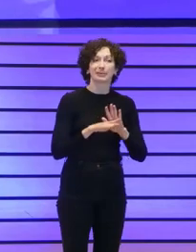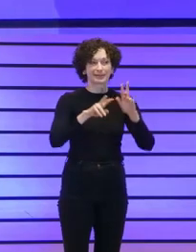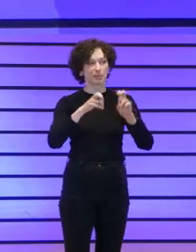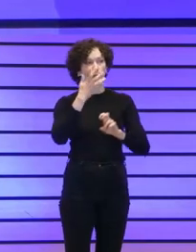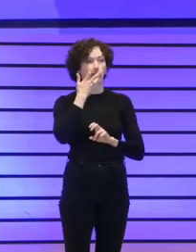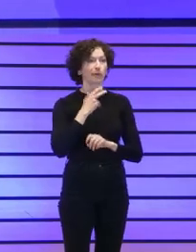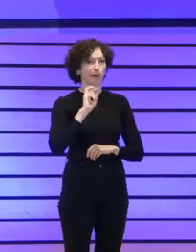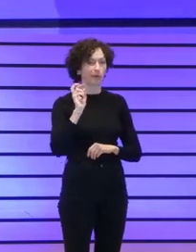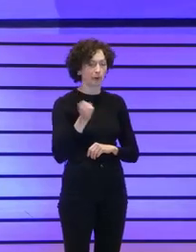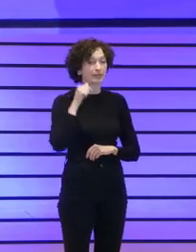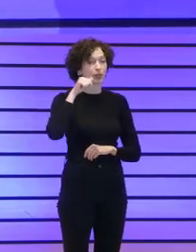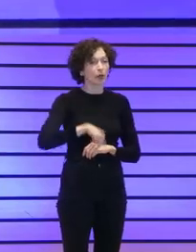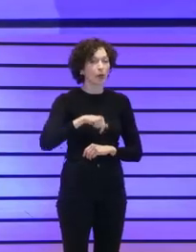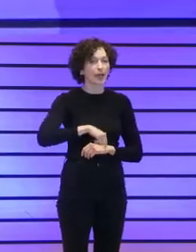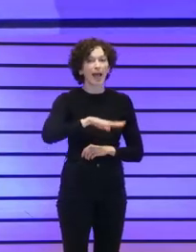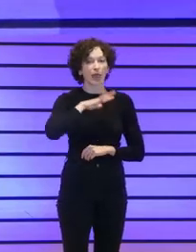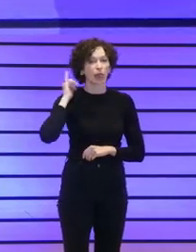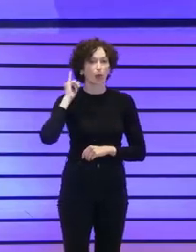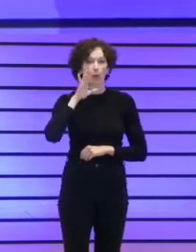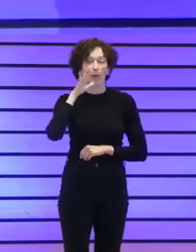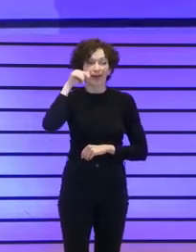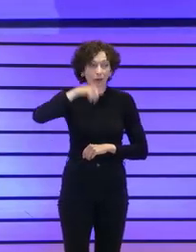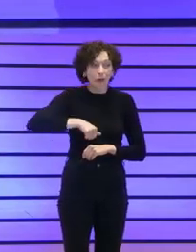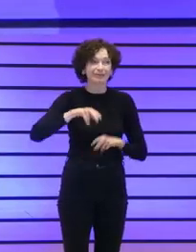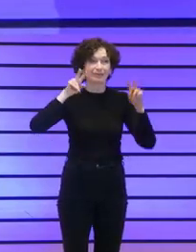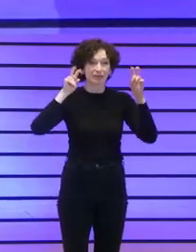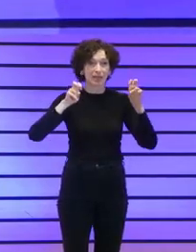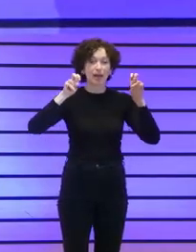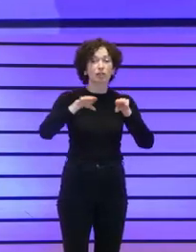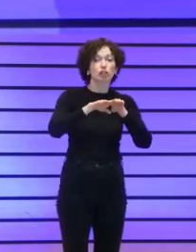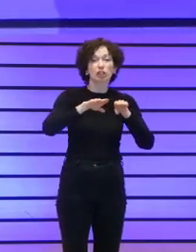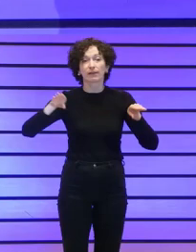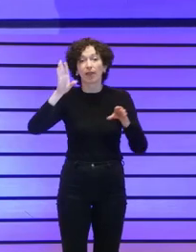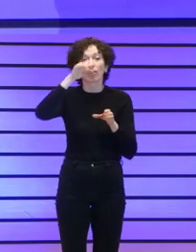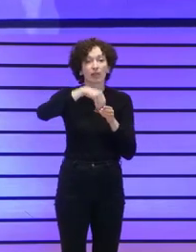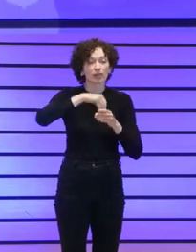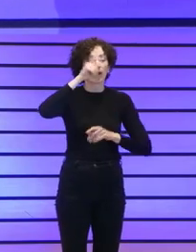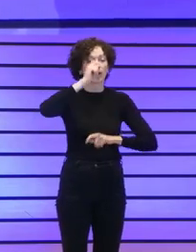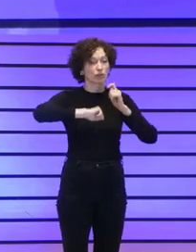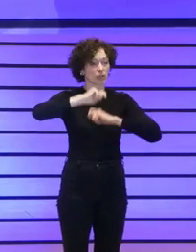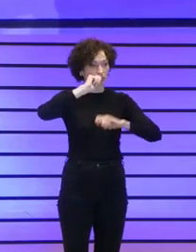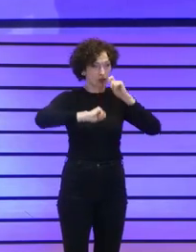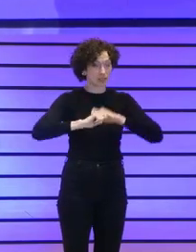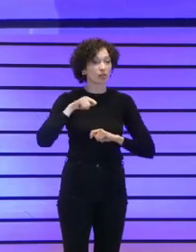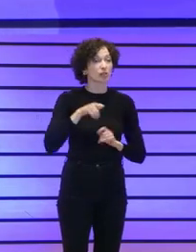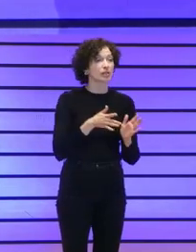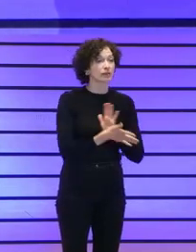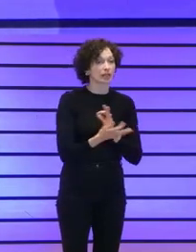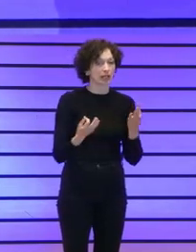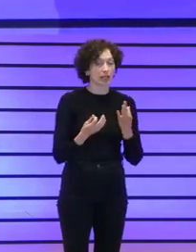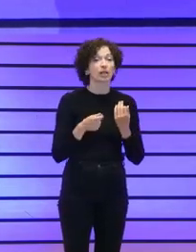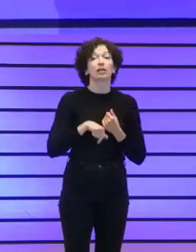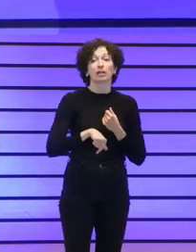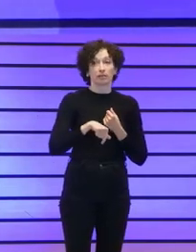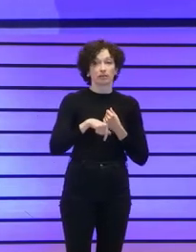y esta mañana va a ser azul, porque toca hablar de sostenibilidad en las organizaciones. ¿Qué quiere decir que las organizaciones sean